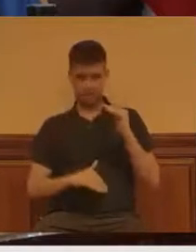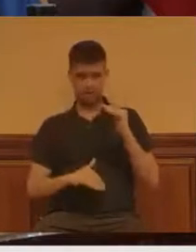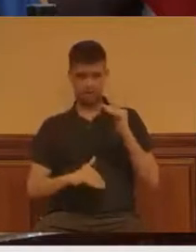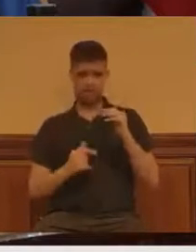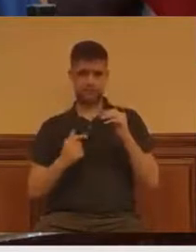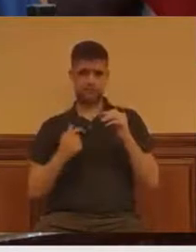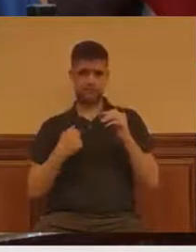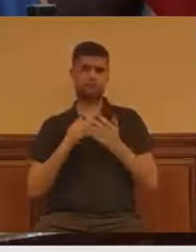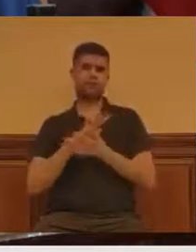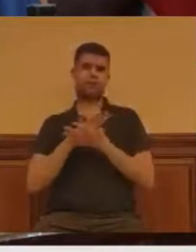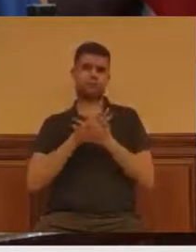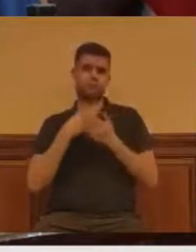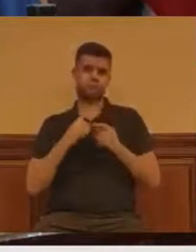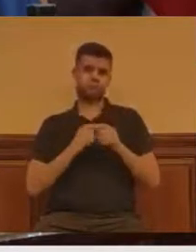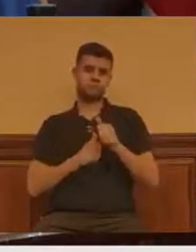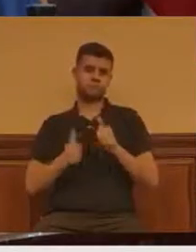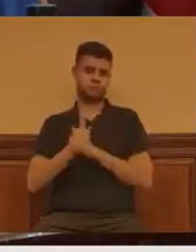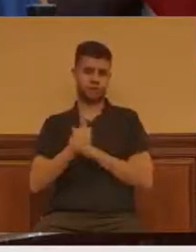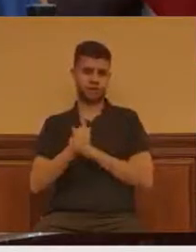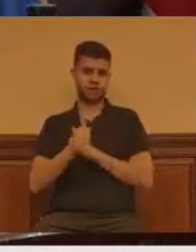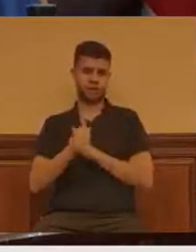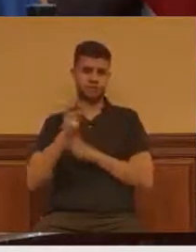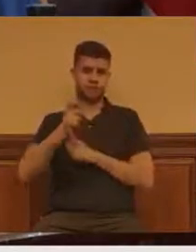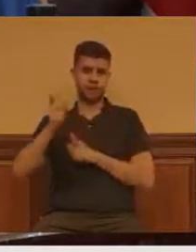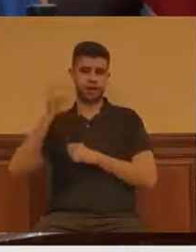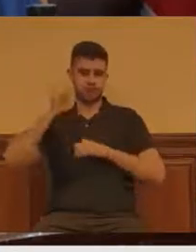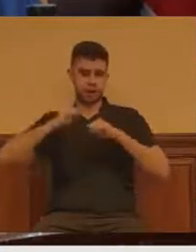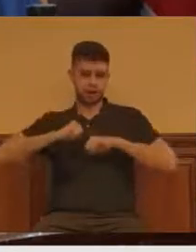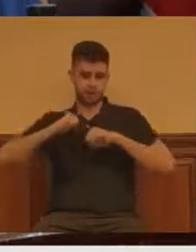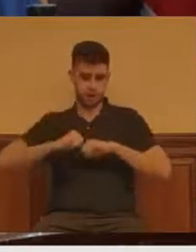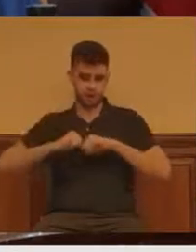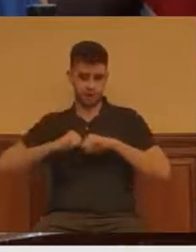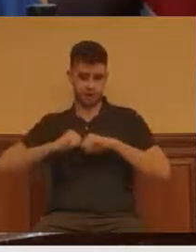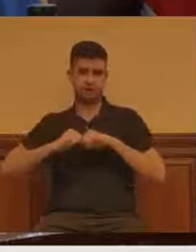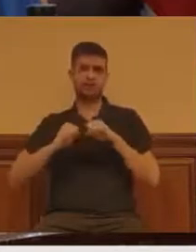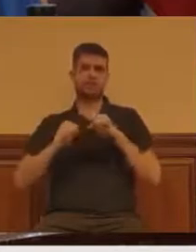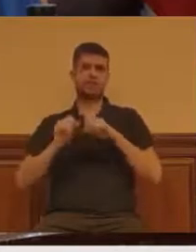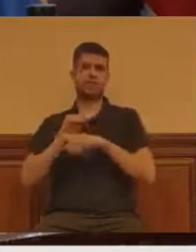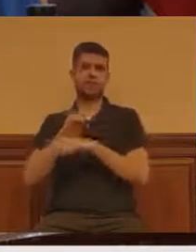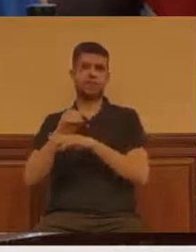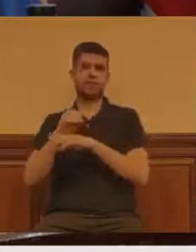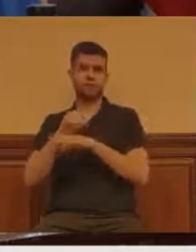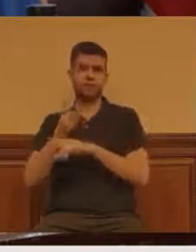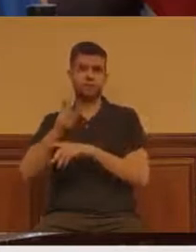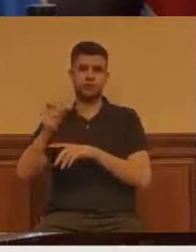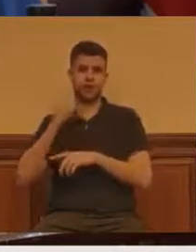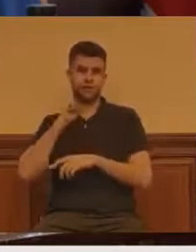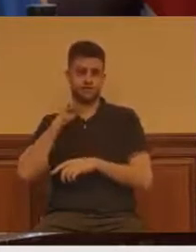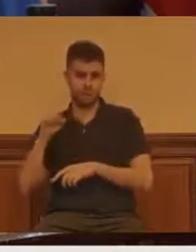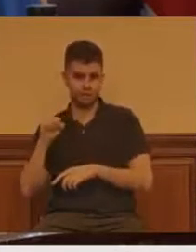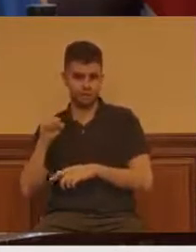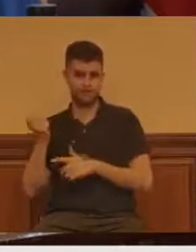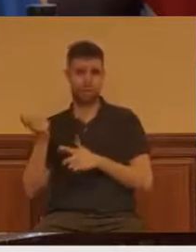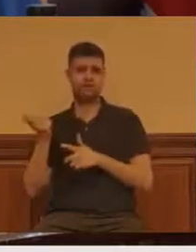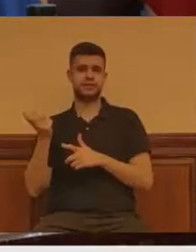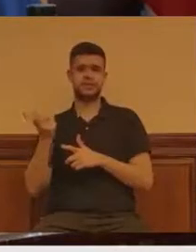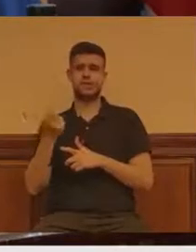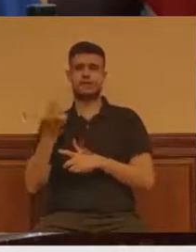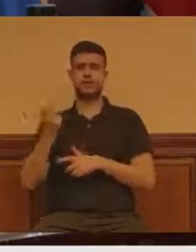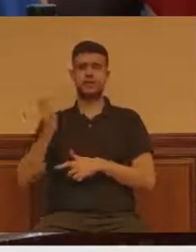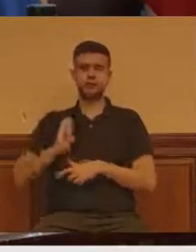personas mayores, con el cuidado de menores, con el cuidado de personas dependientes, ya sea de forma remunerada o no,